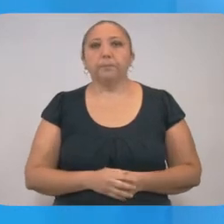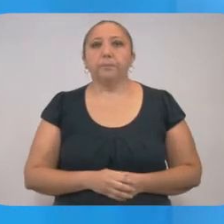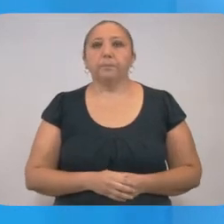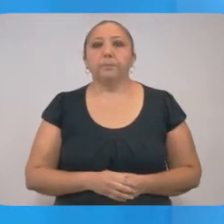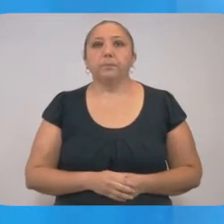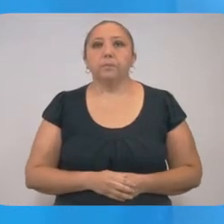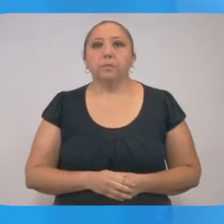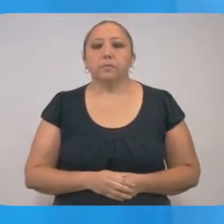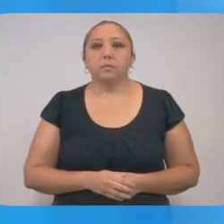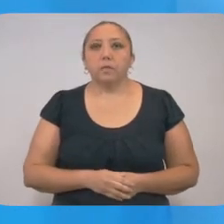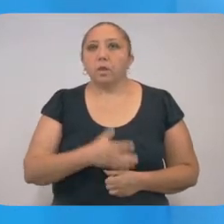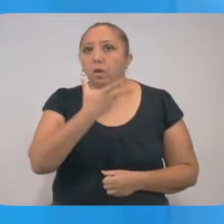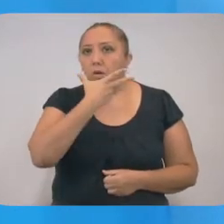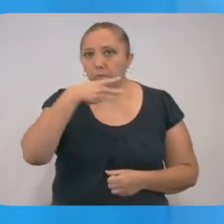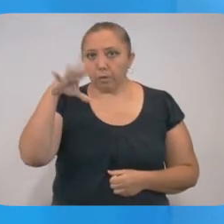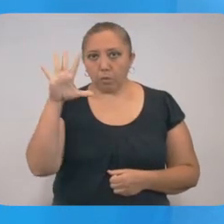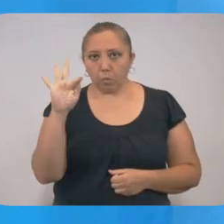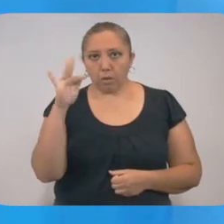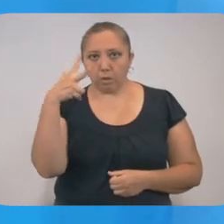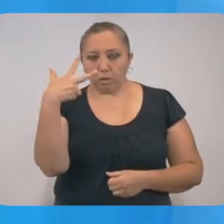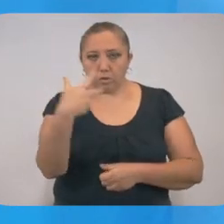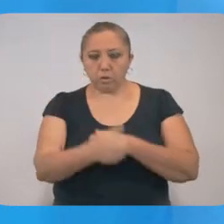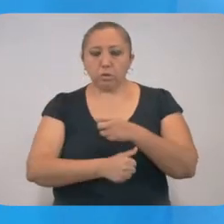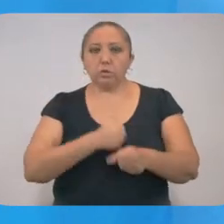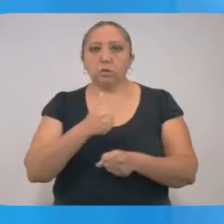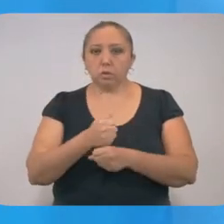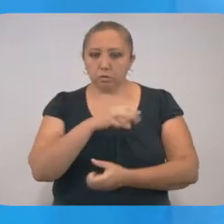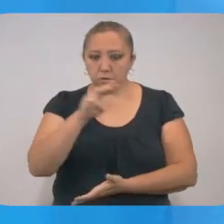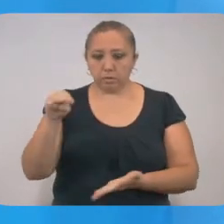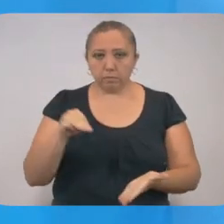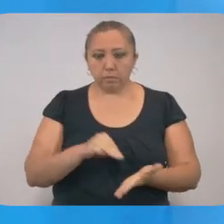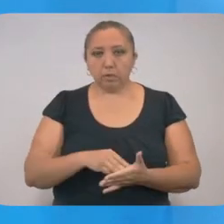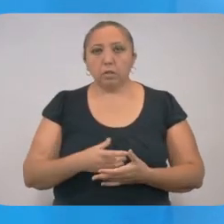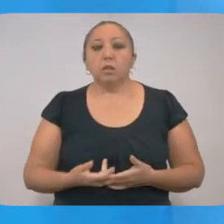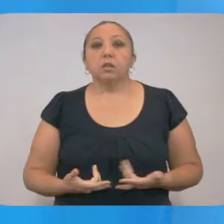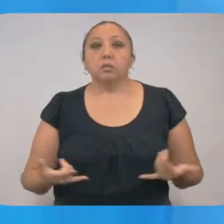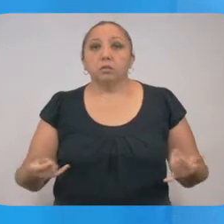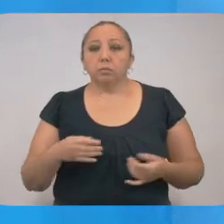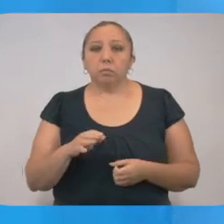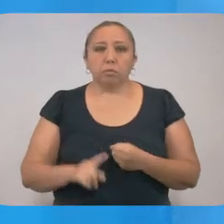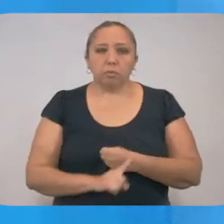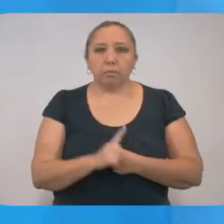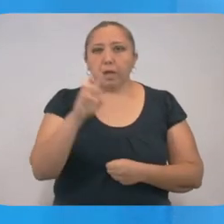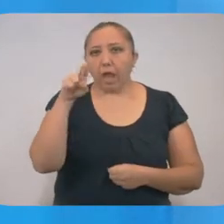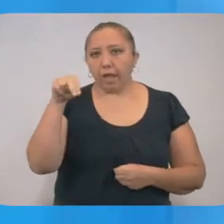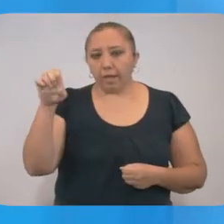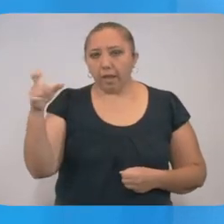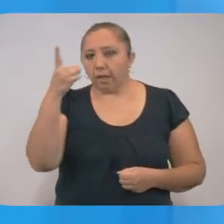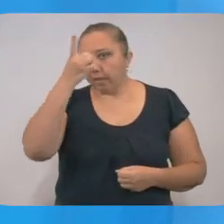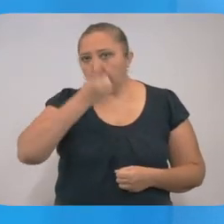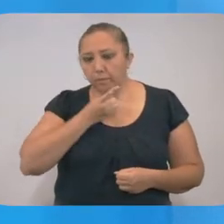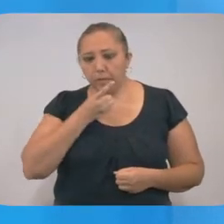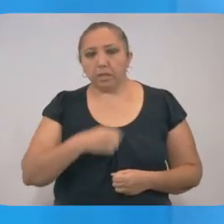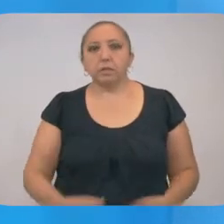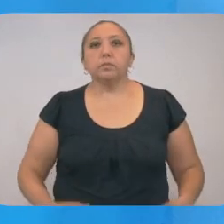se reportan asintomáticos. Hombre de 48 años de Mérida, con historial de insuficiencia renal crónica y diabetes.